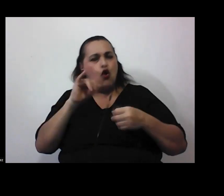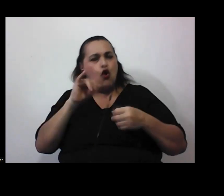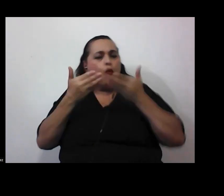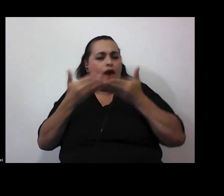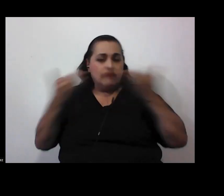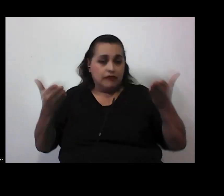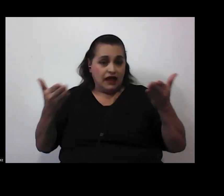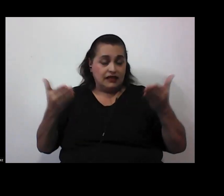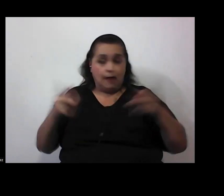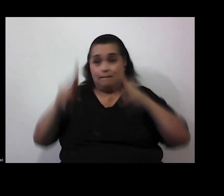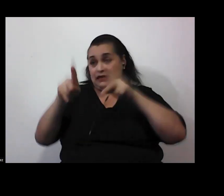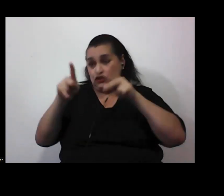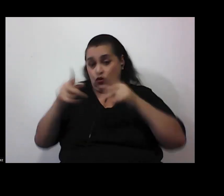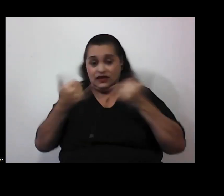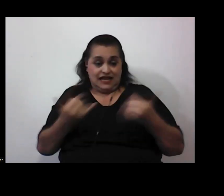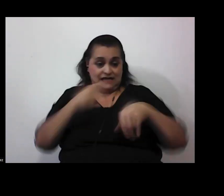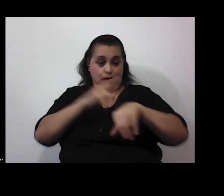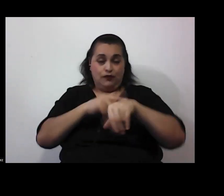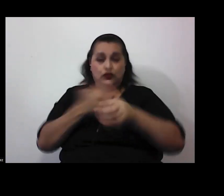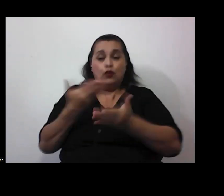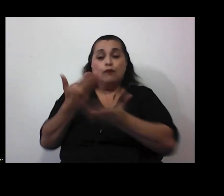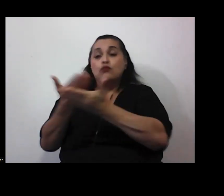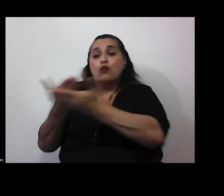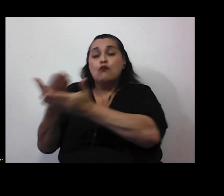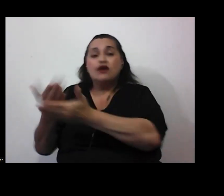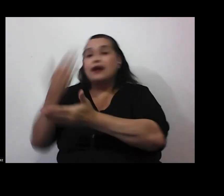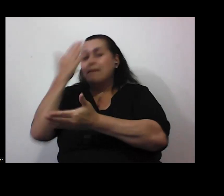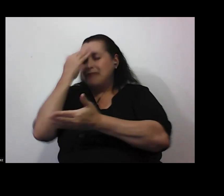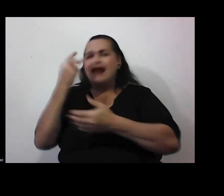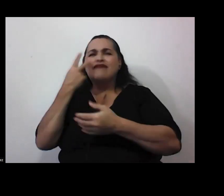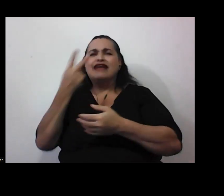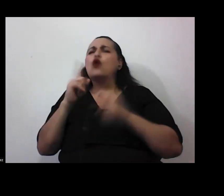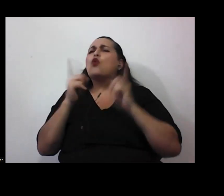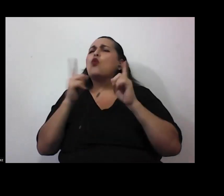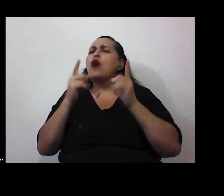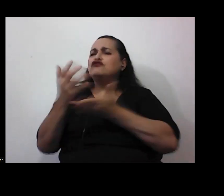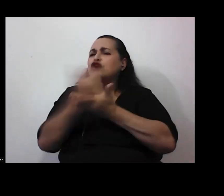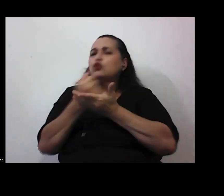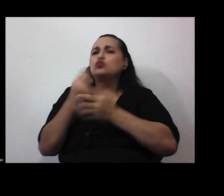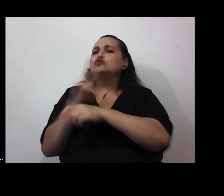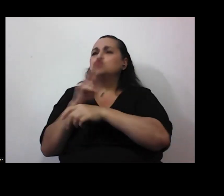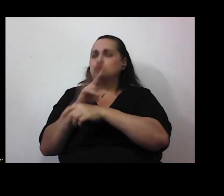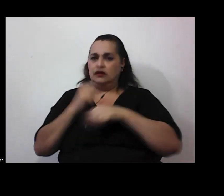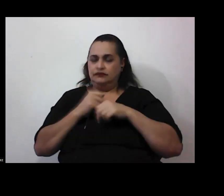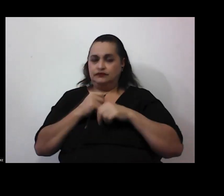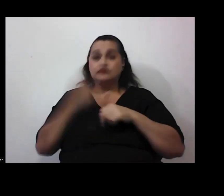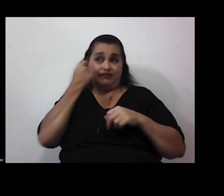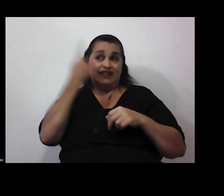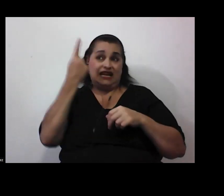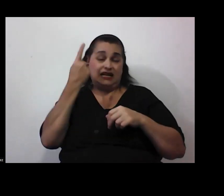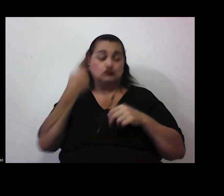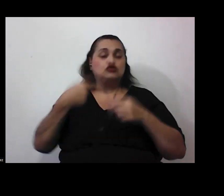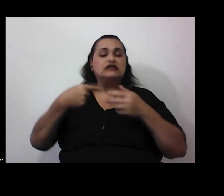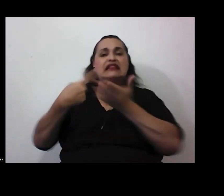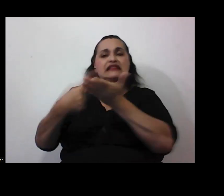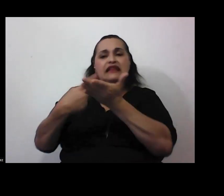vez que las personas ahorita están como proponiendo como para tal vez ubicarse en qué recursos podrían utilizar entendemos que sí los debates abiertos